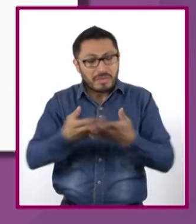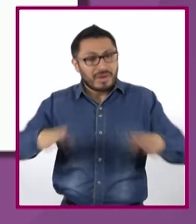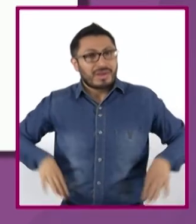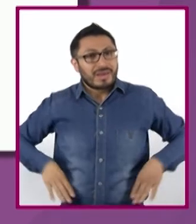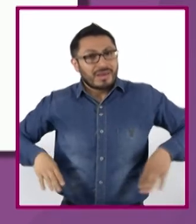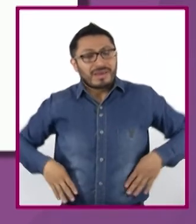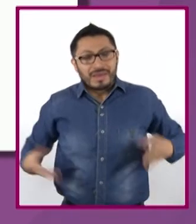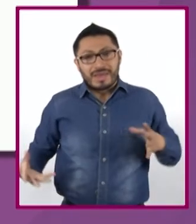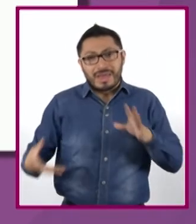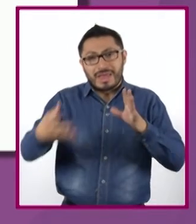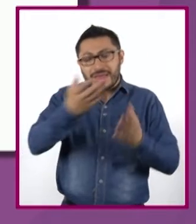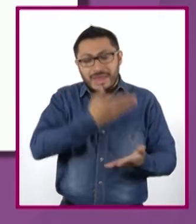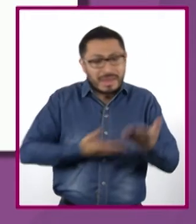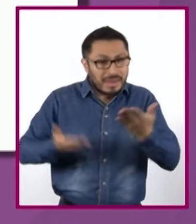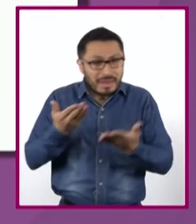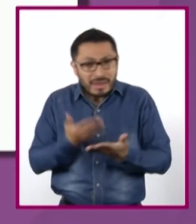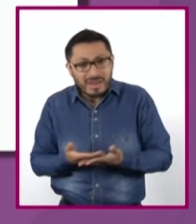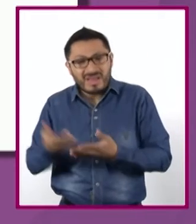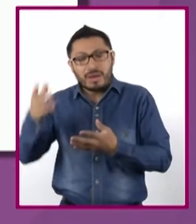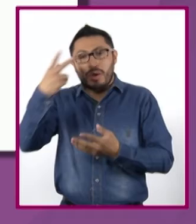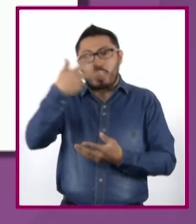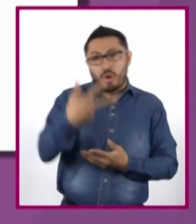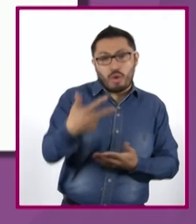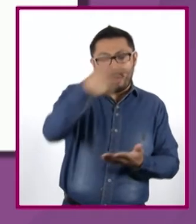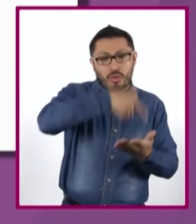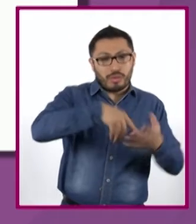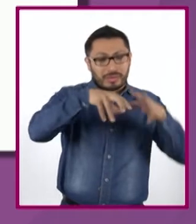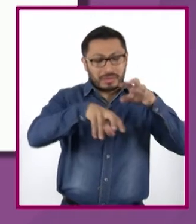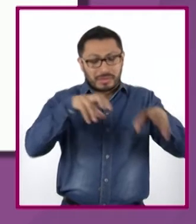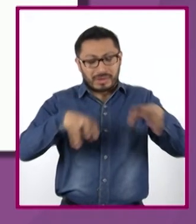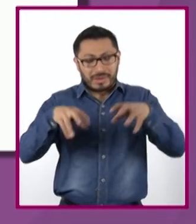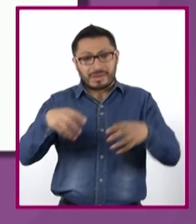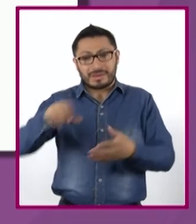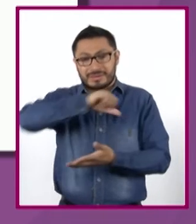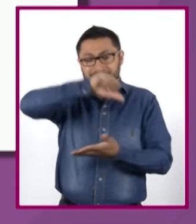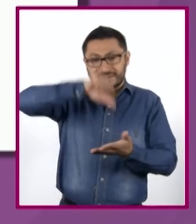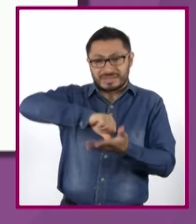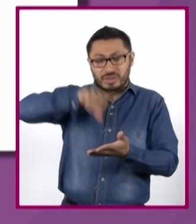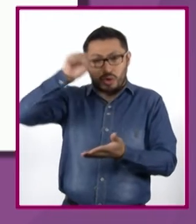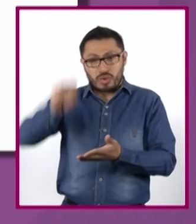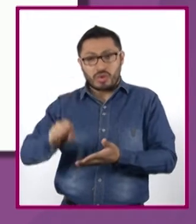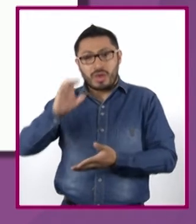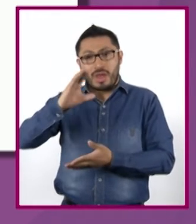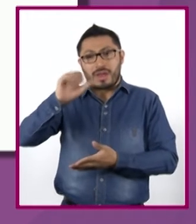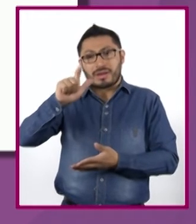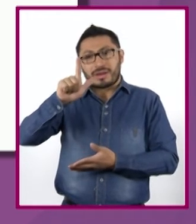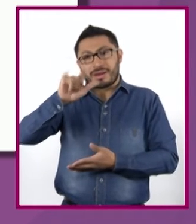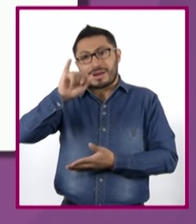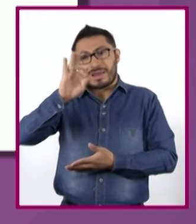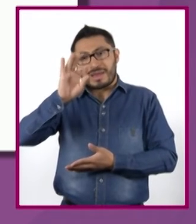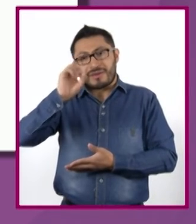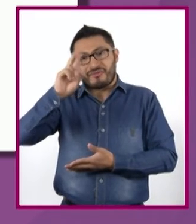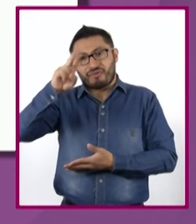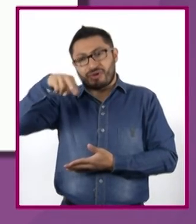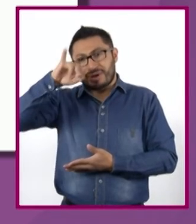en ocho zonas. El centro y sur de California, la Gran Cuenca,